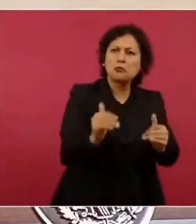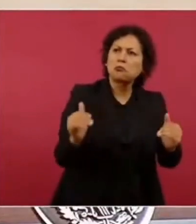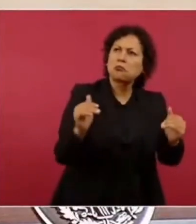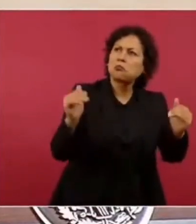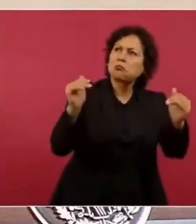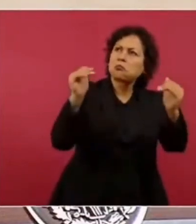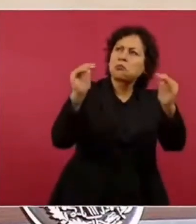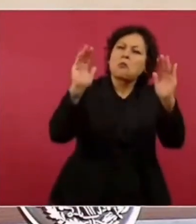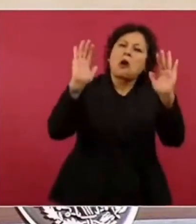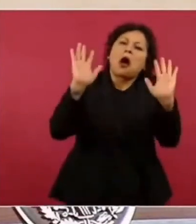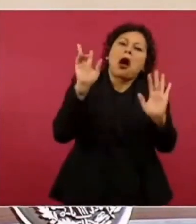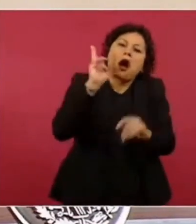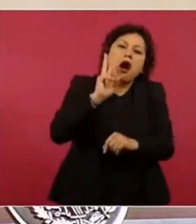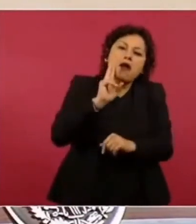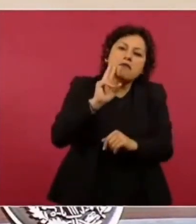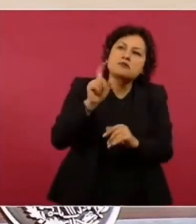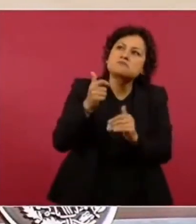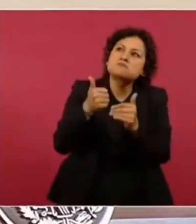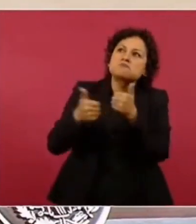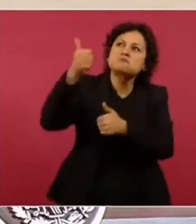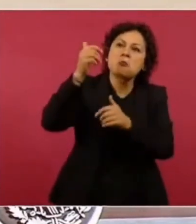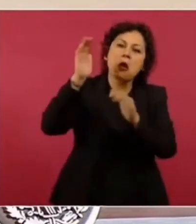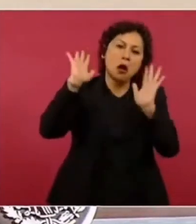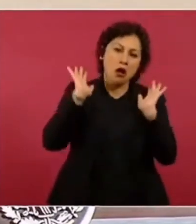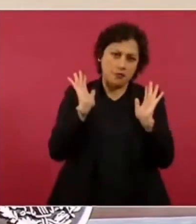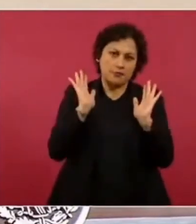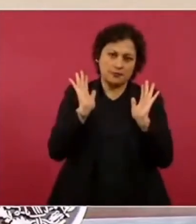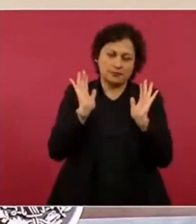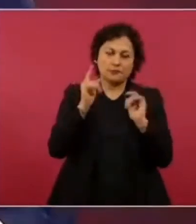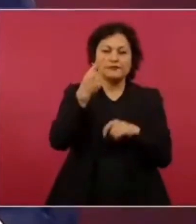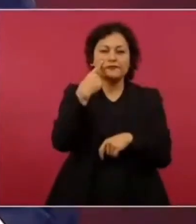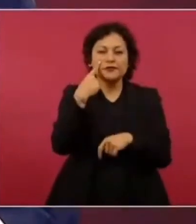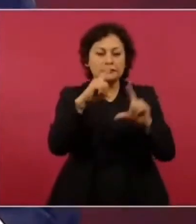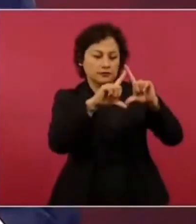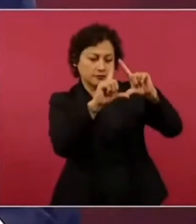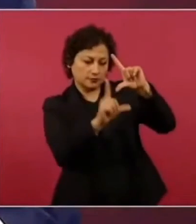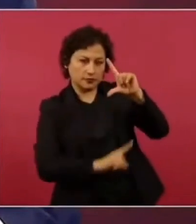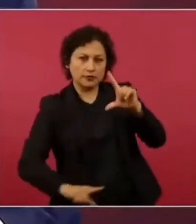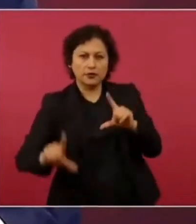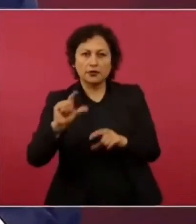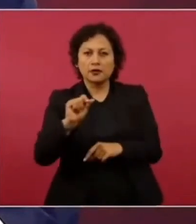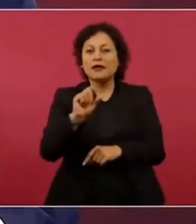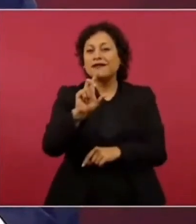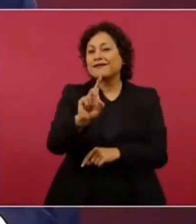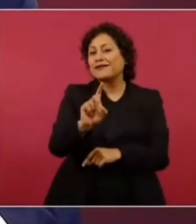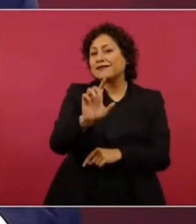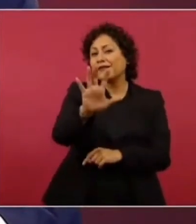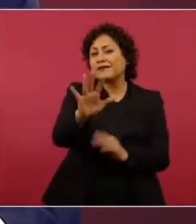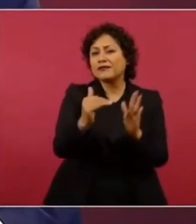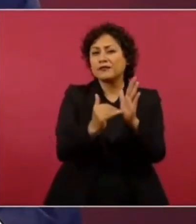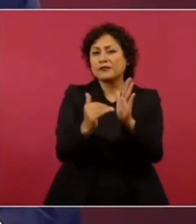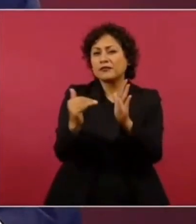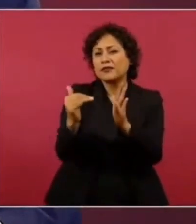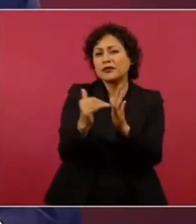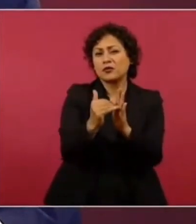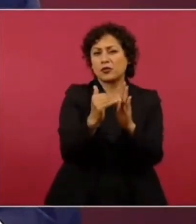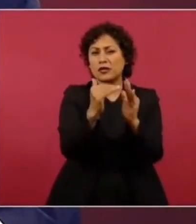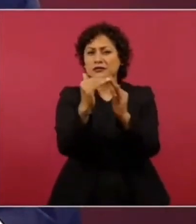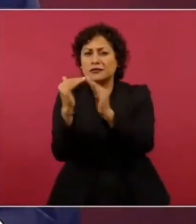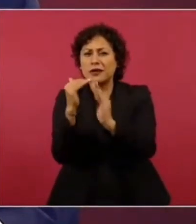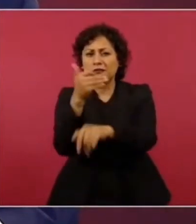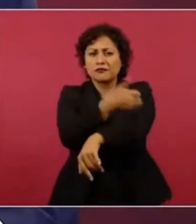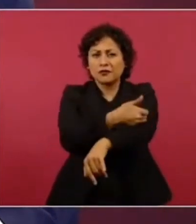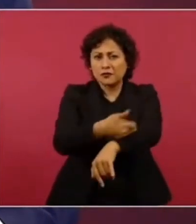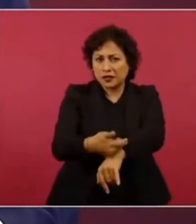millones de familias o de hogares o 35 millones de viviendes